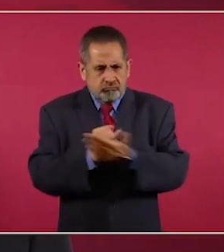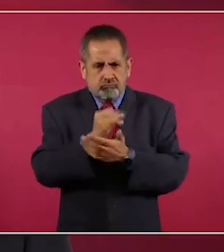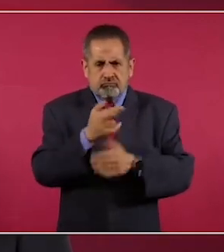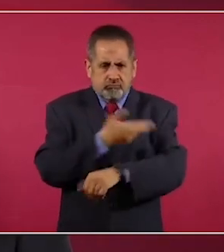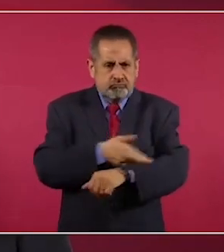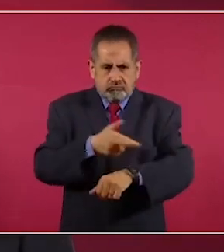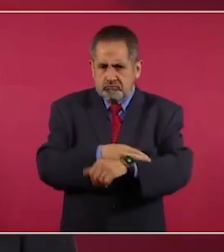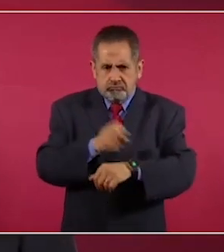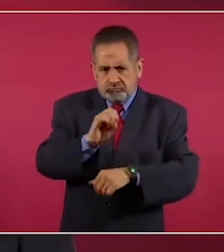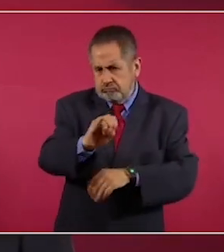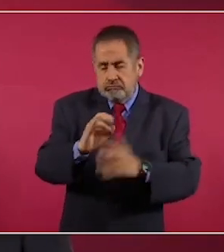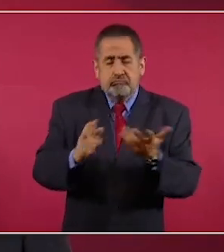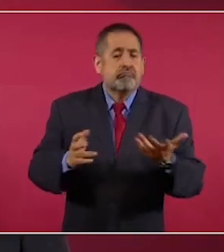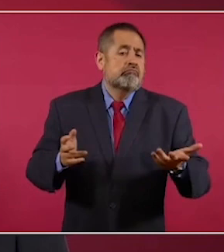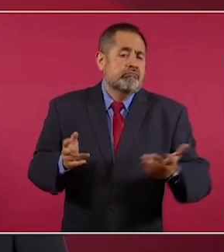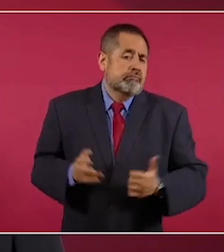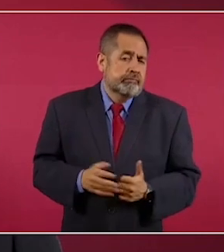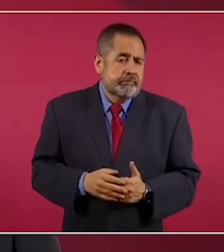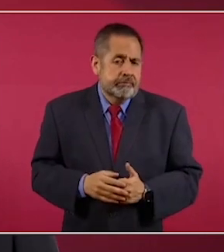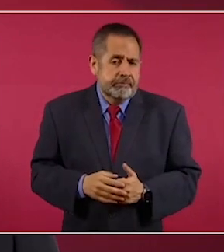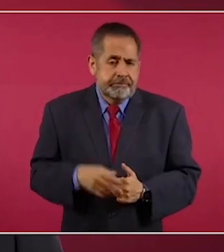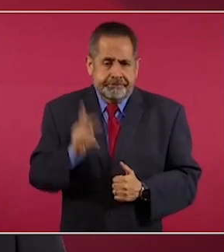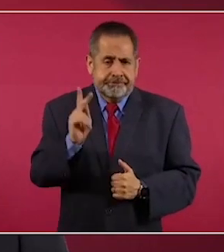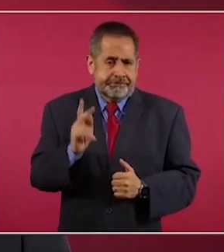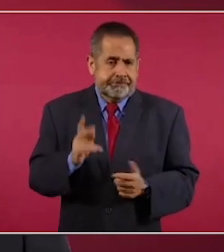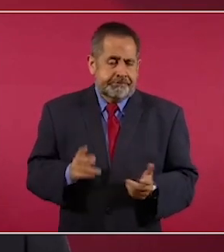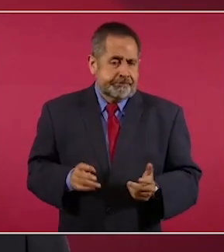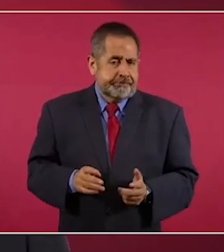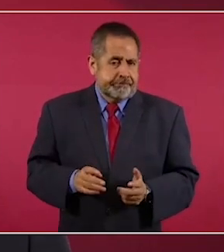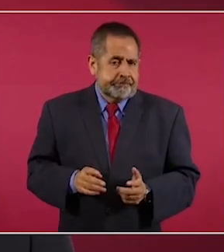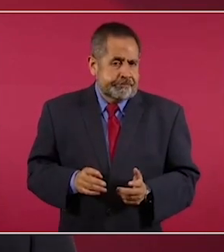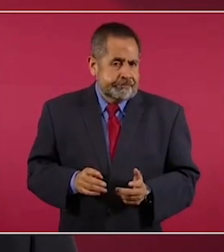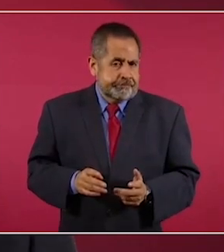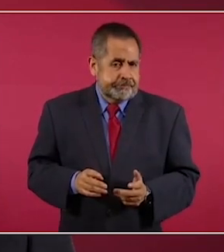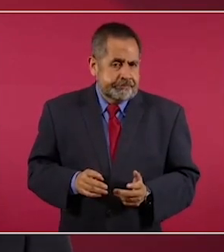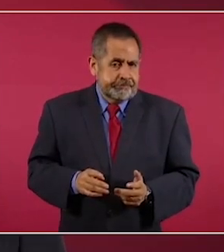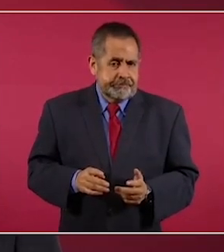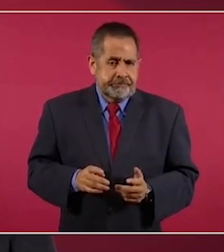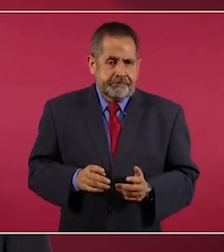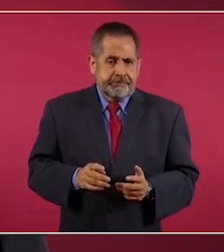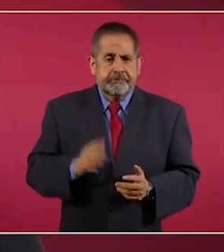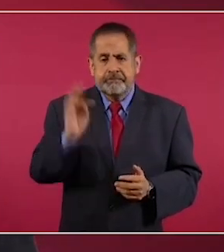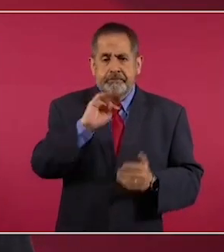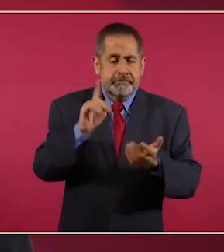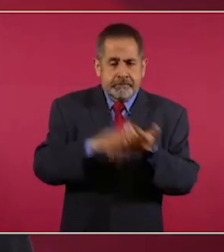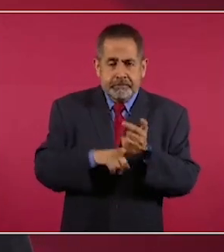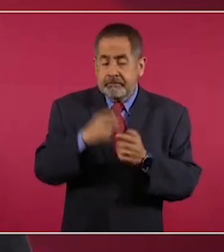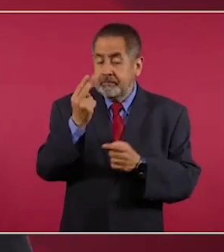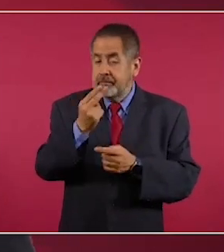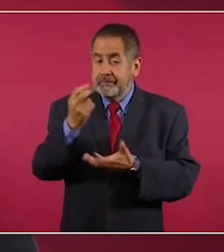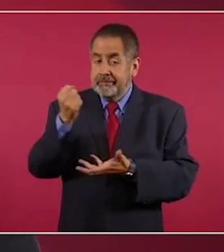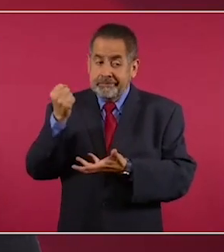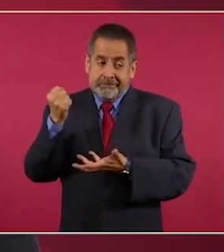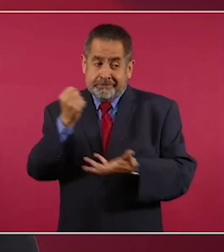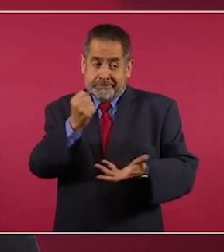nada más que si se trata de invertir,